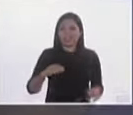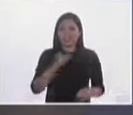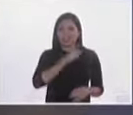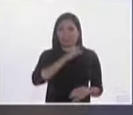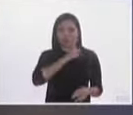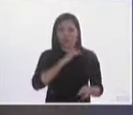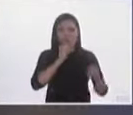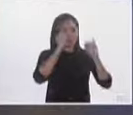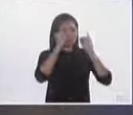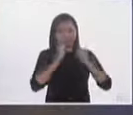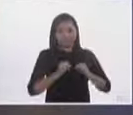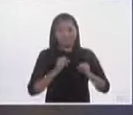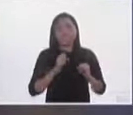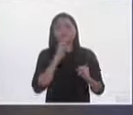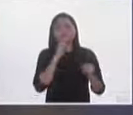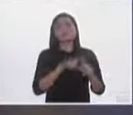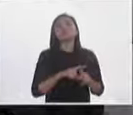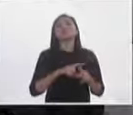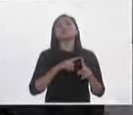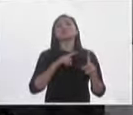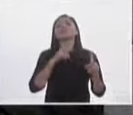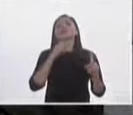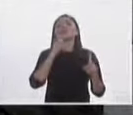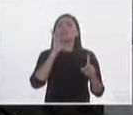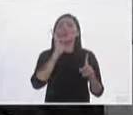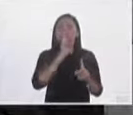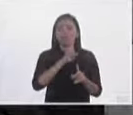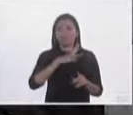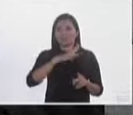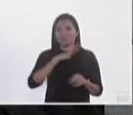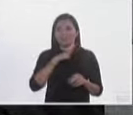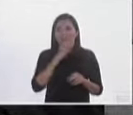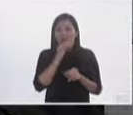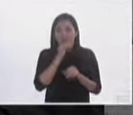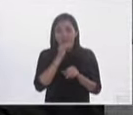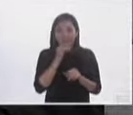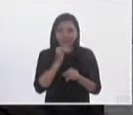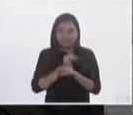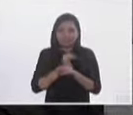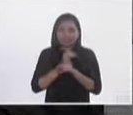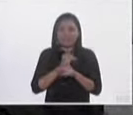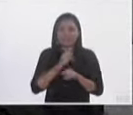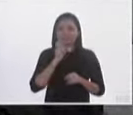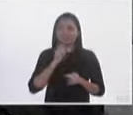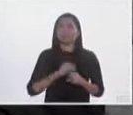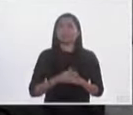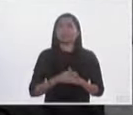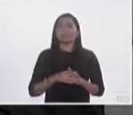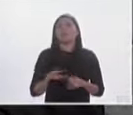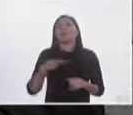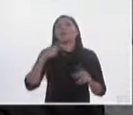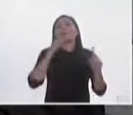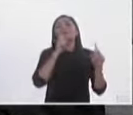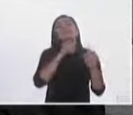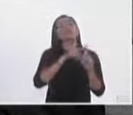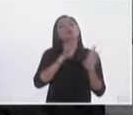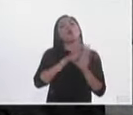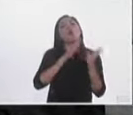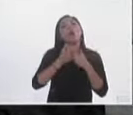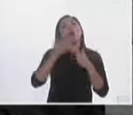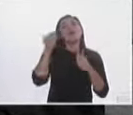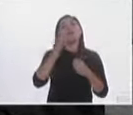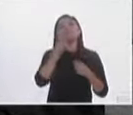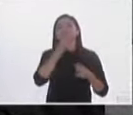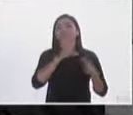aval de partidos no son, diría, en la salvación del sistema político, pero sí, desde luego, como se ha mencionado,